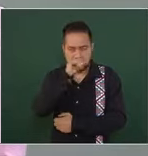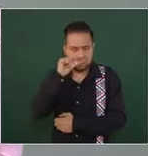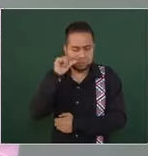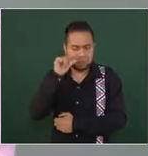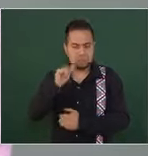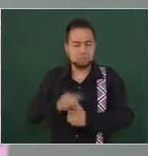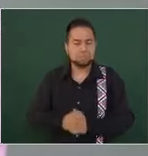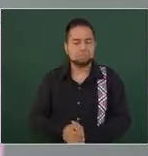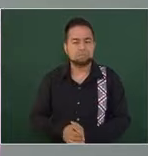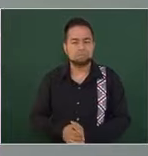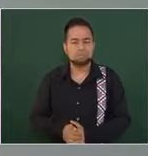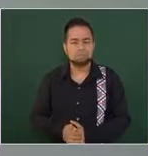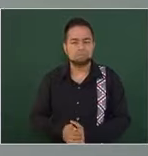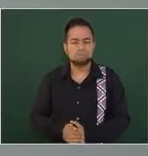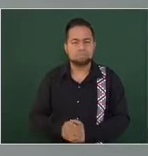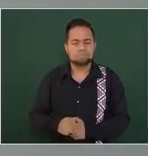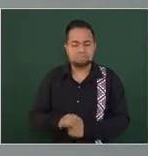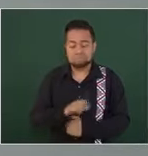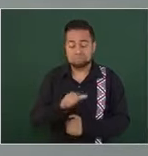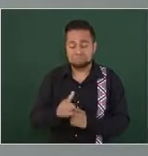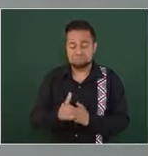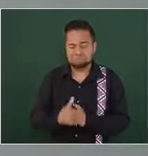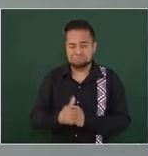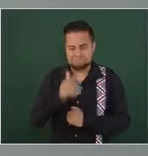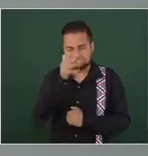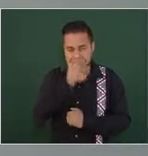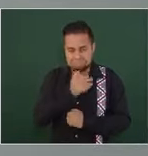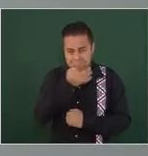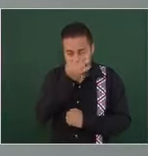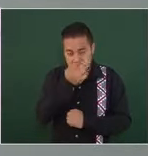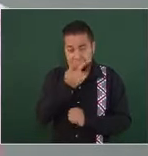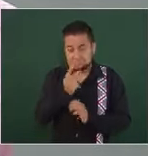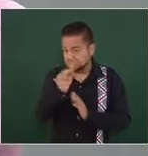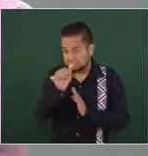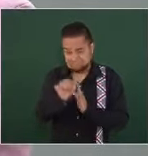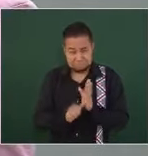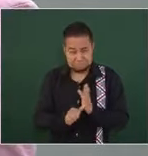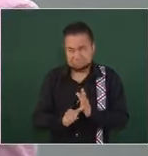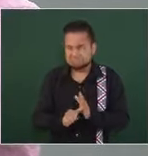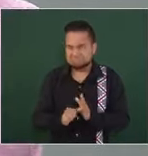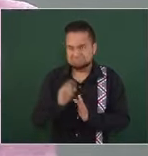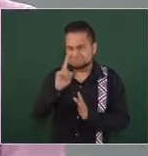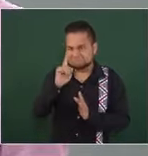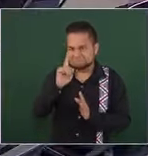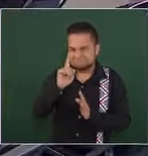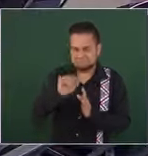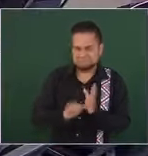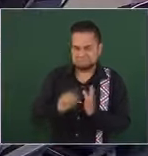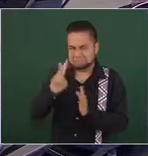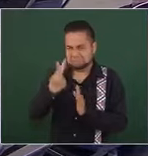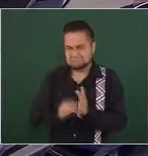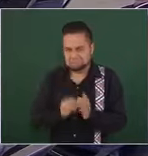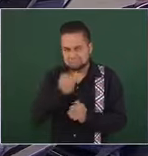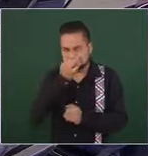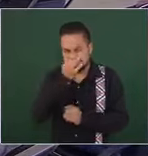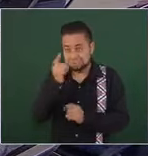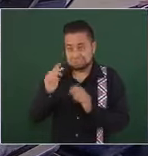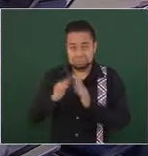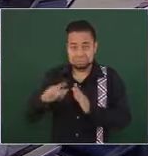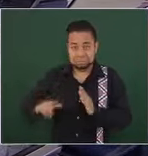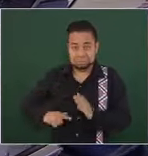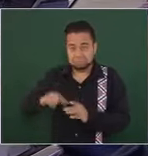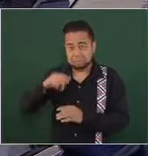y a los dos meses al poco tiempo un mes dos meses se incendia el Palacio